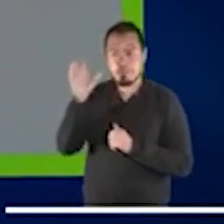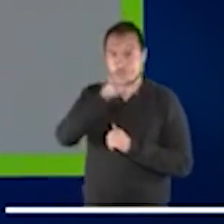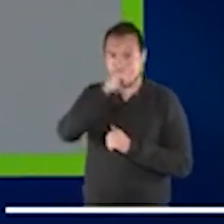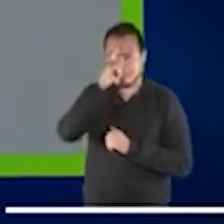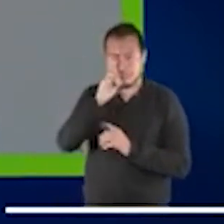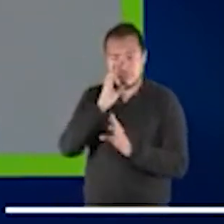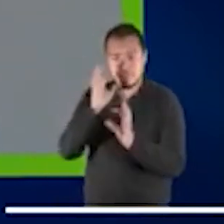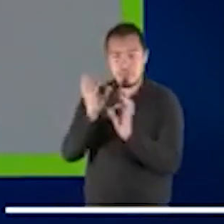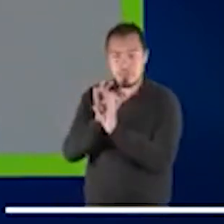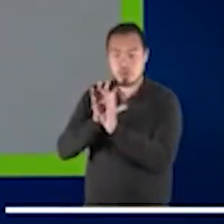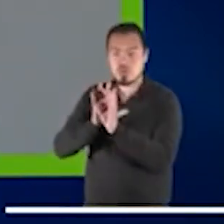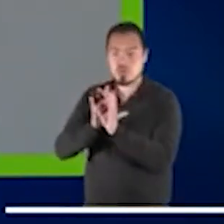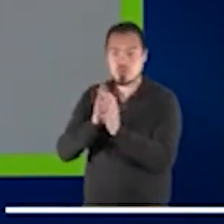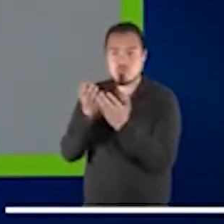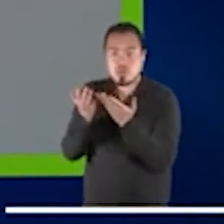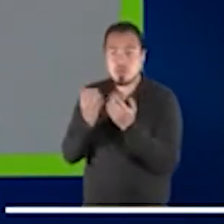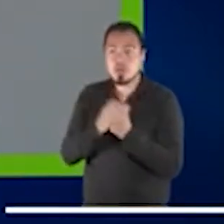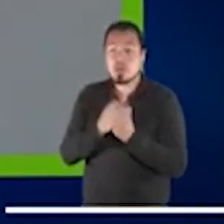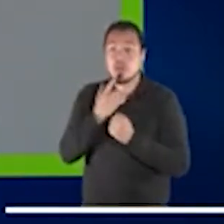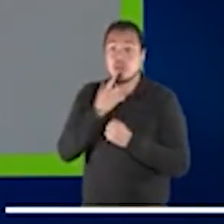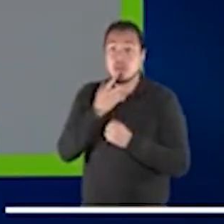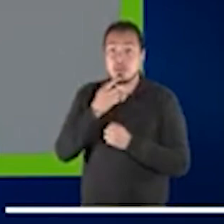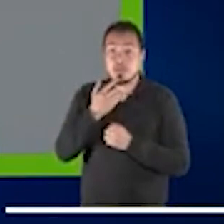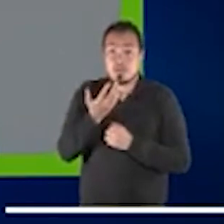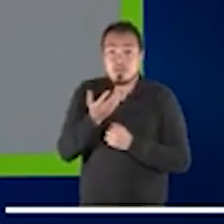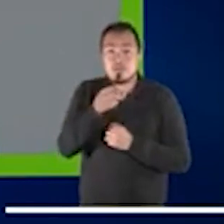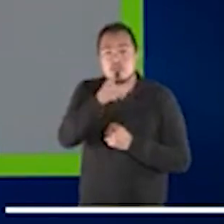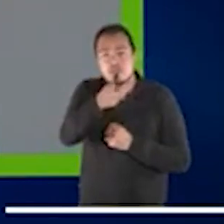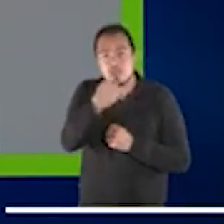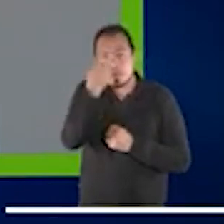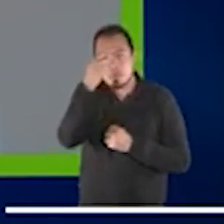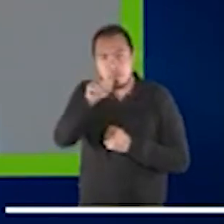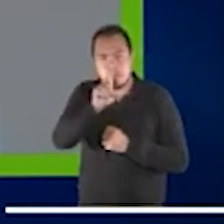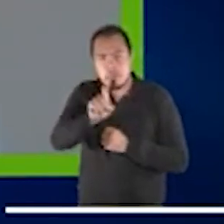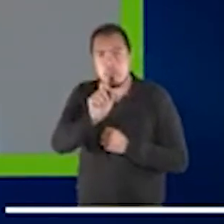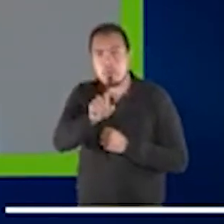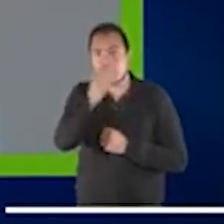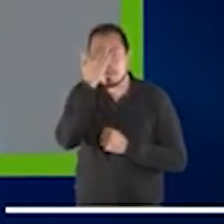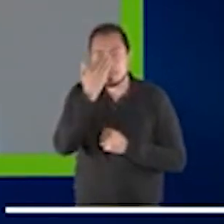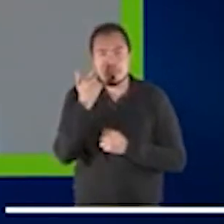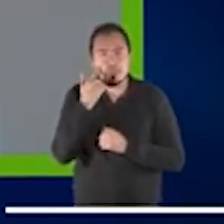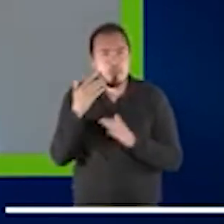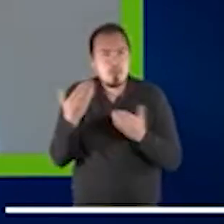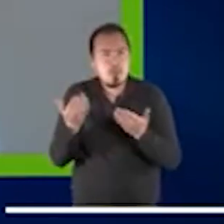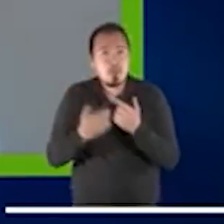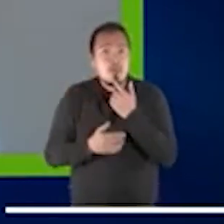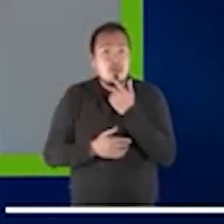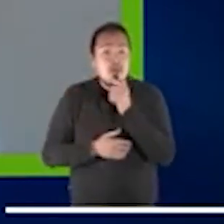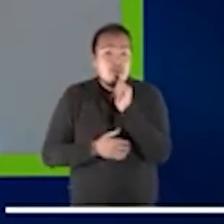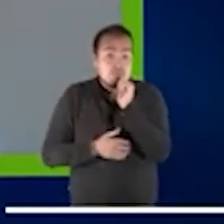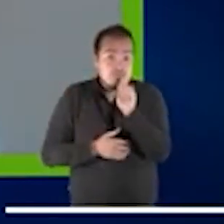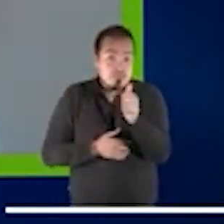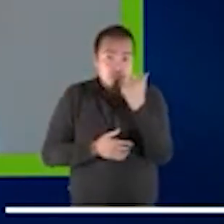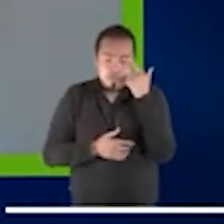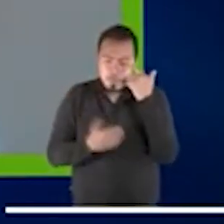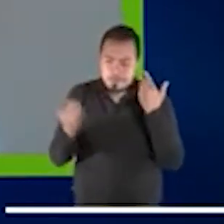Europeo, ¿cómo habéis podido promover la